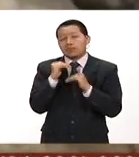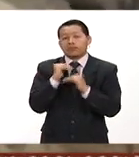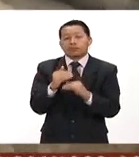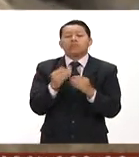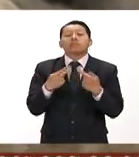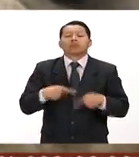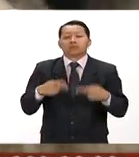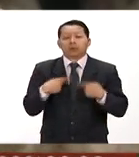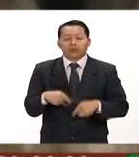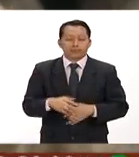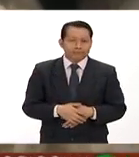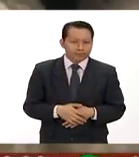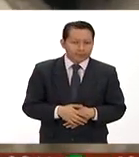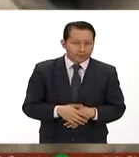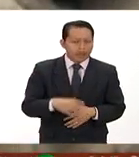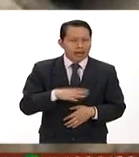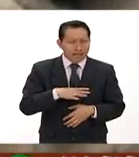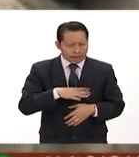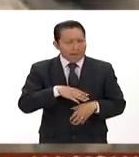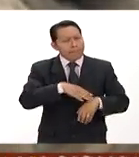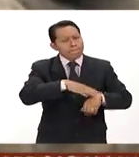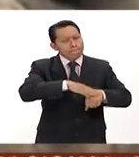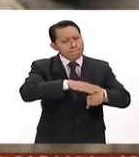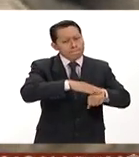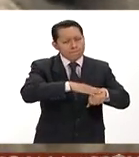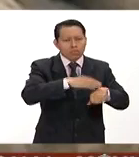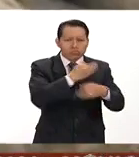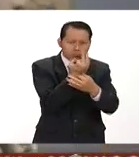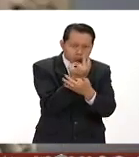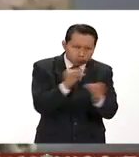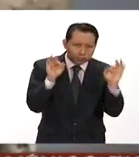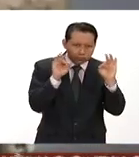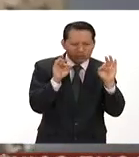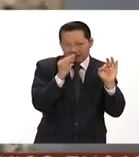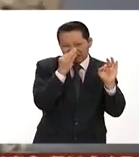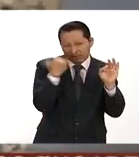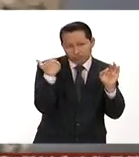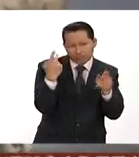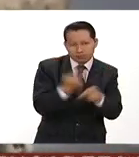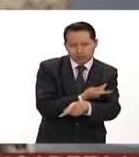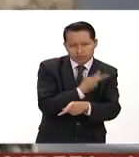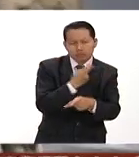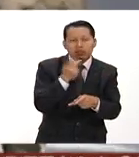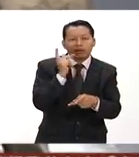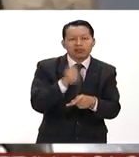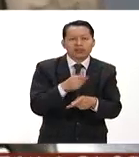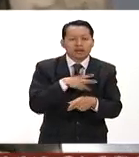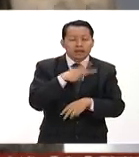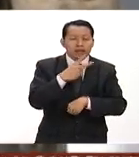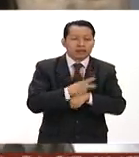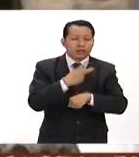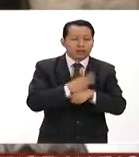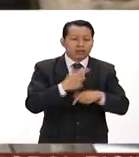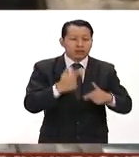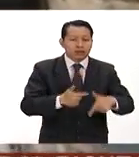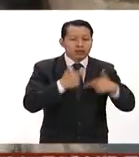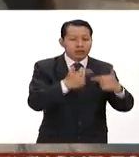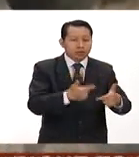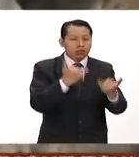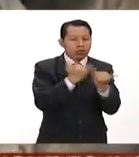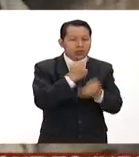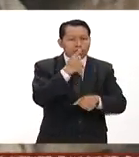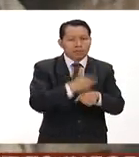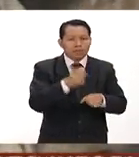una convocatoria bienal lamentablemente acaba de pasar de hecho tenemos ahorita nuestra segunda generación que está en su primer